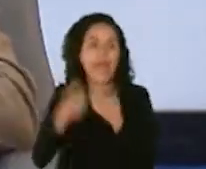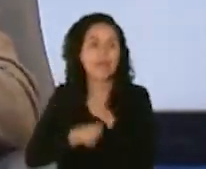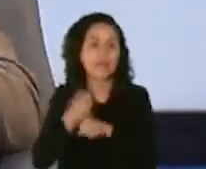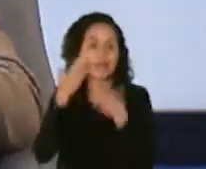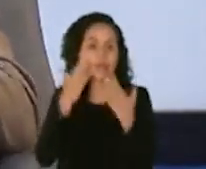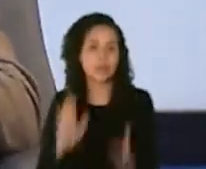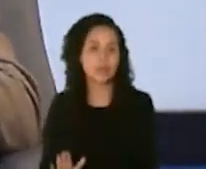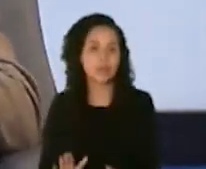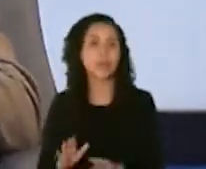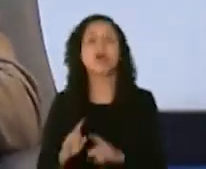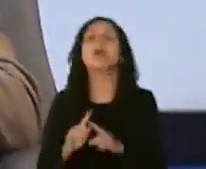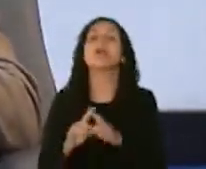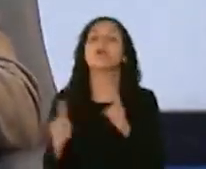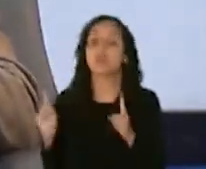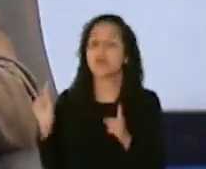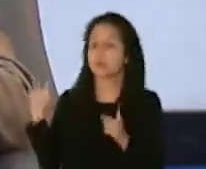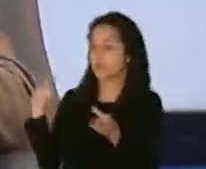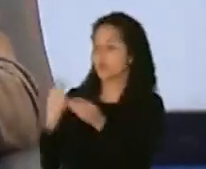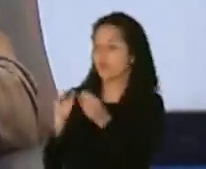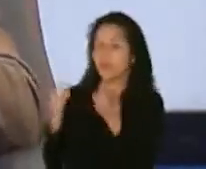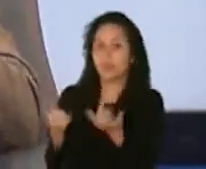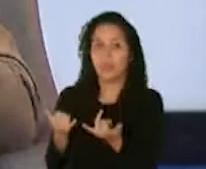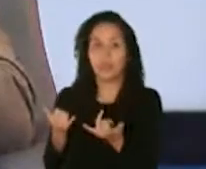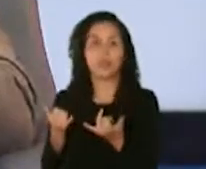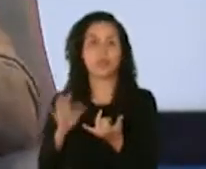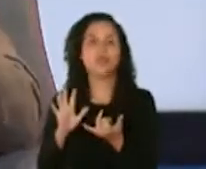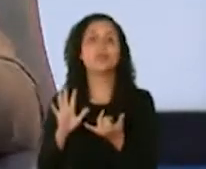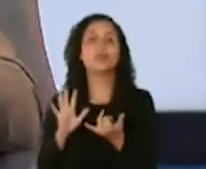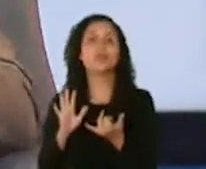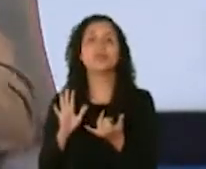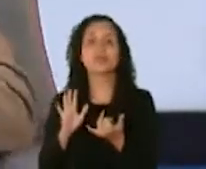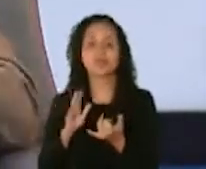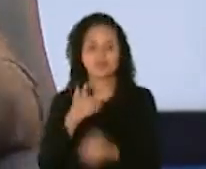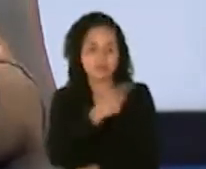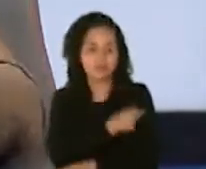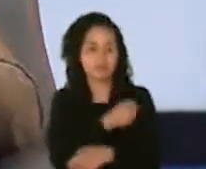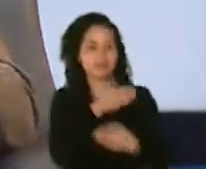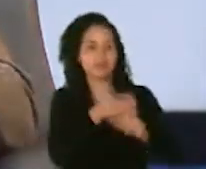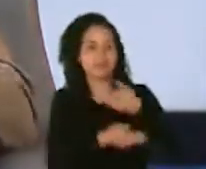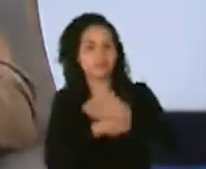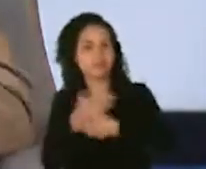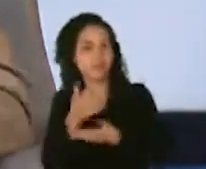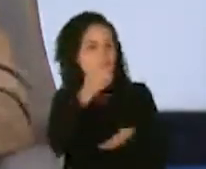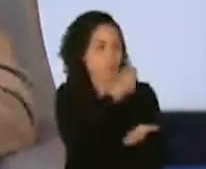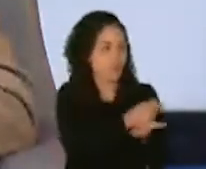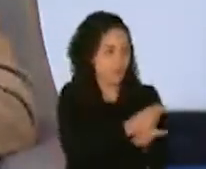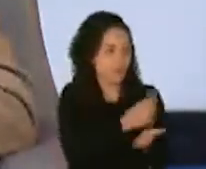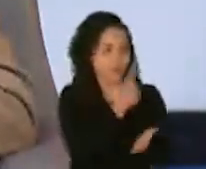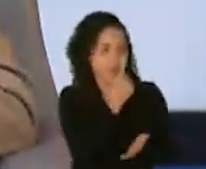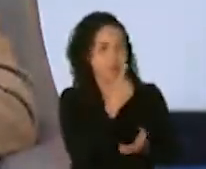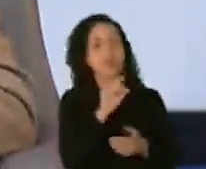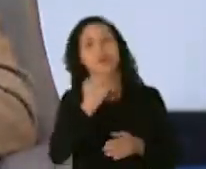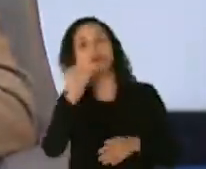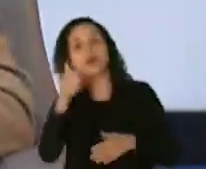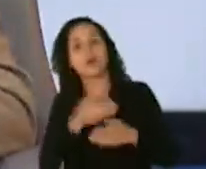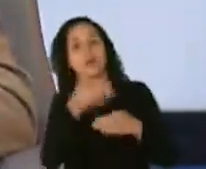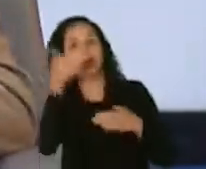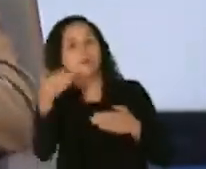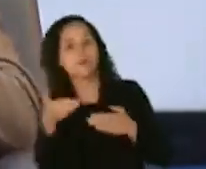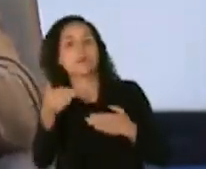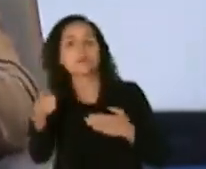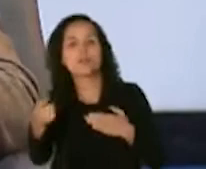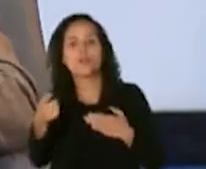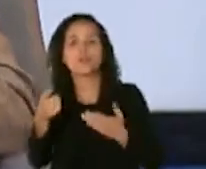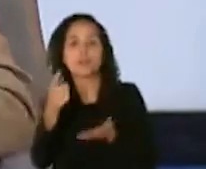lo que sí es que hemos visto hasta ahora que por lo menos las que están en desarrollo y las que van una ya aprobada y la próxima posiblemente aprobada en la